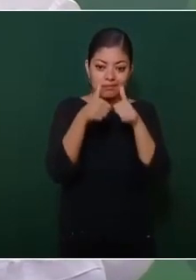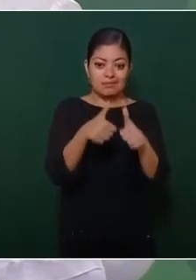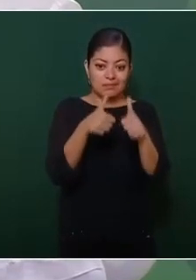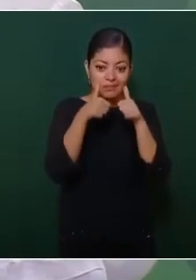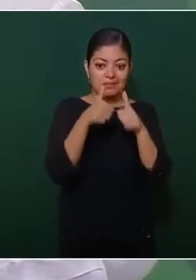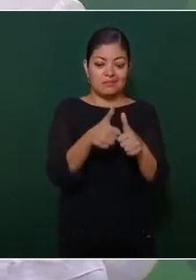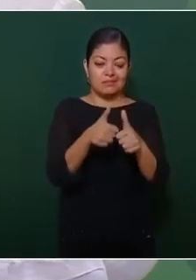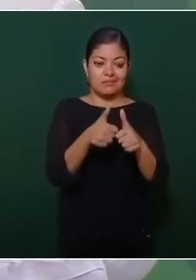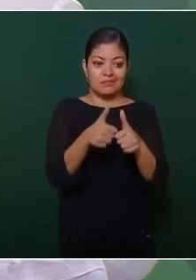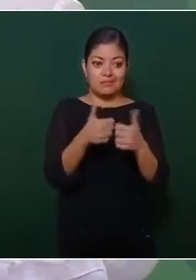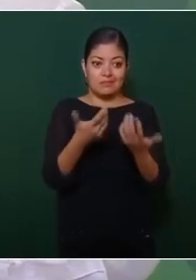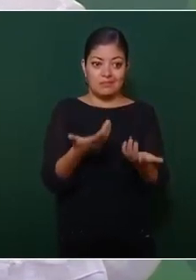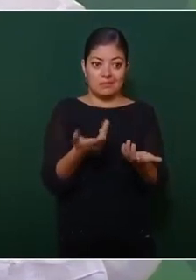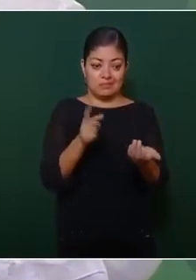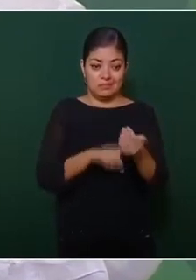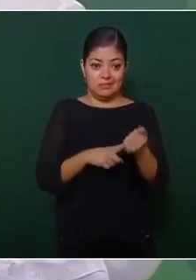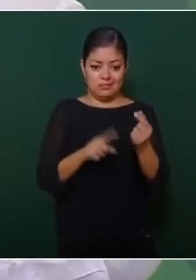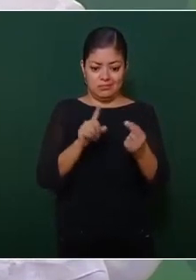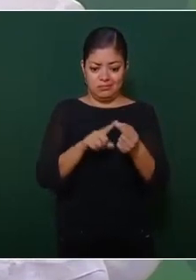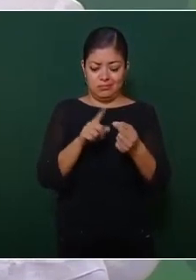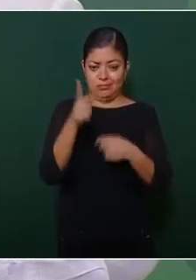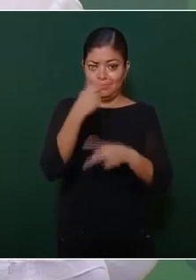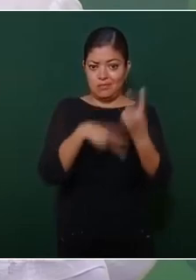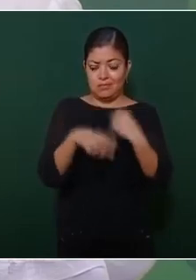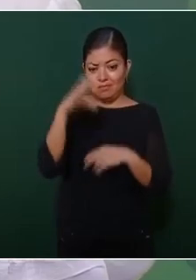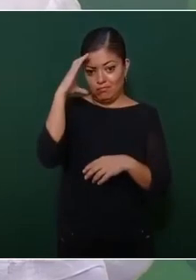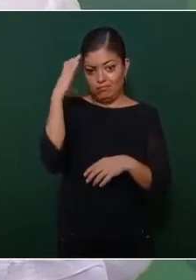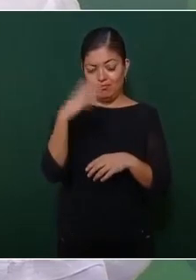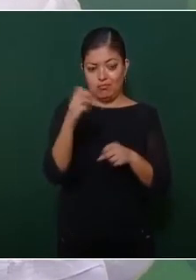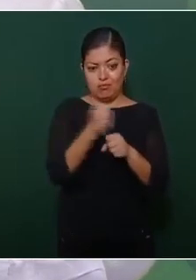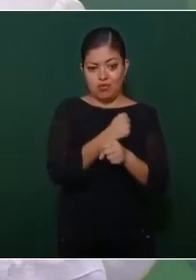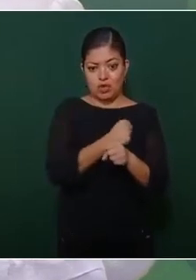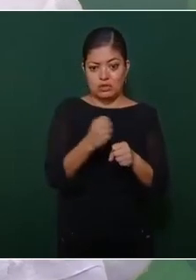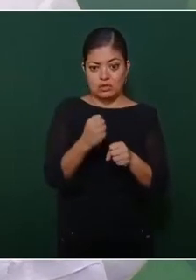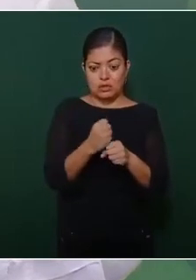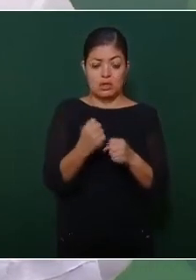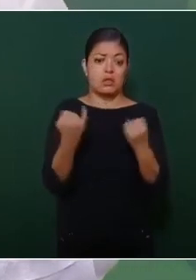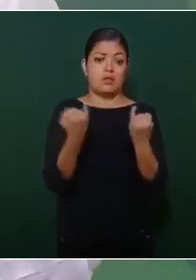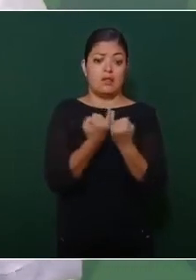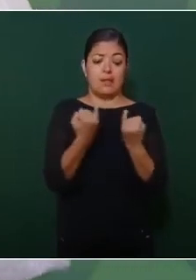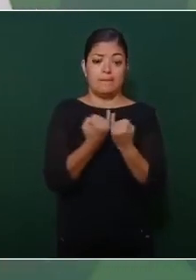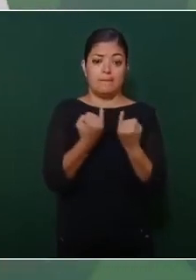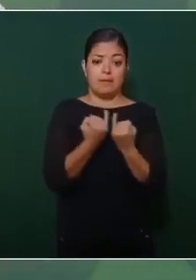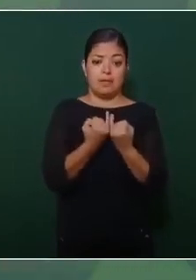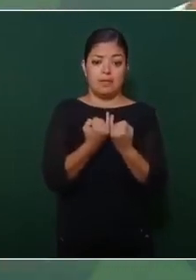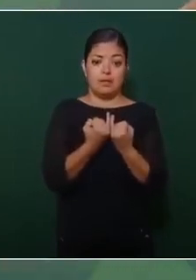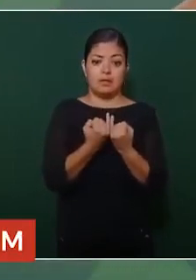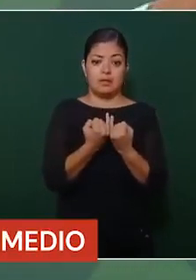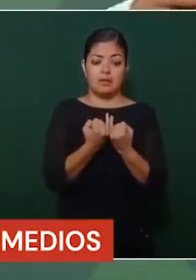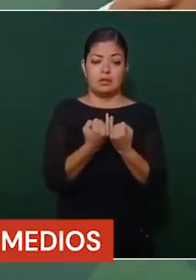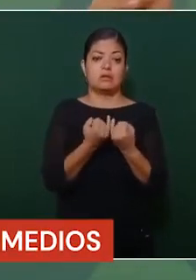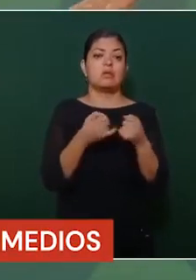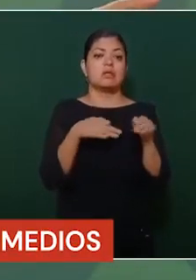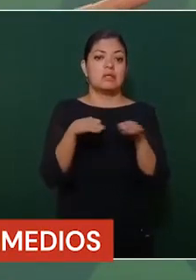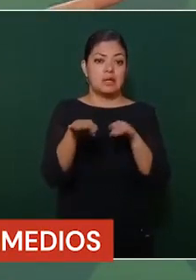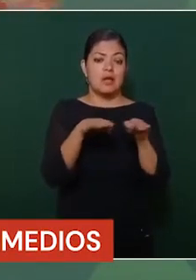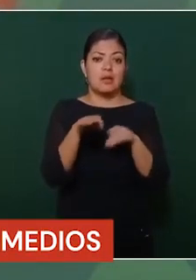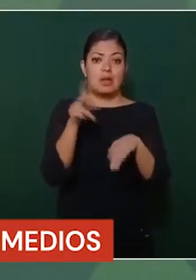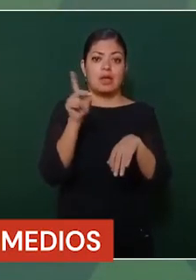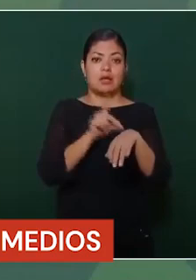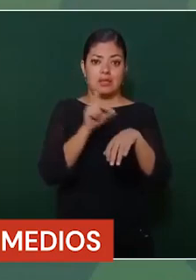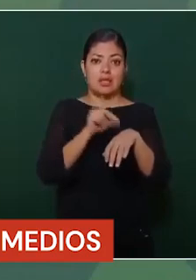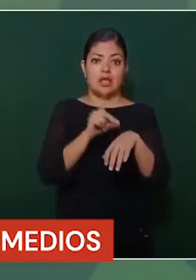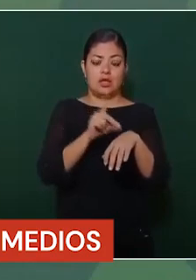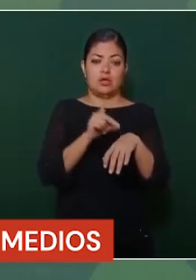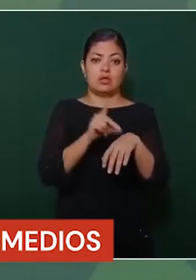que originan la violencia y al mismo tiempo trabajar todos los días